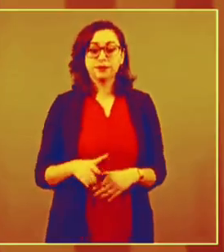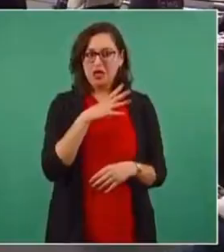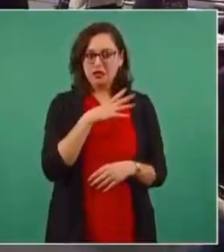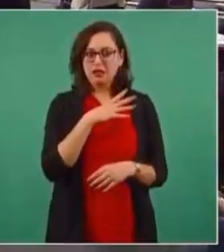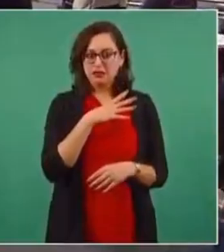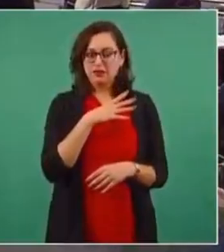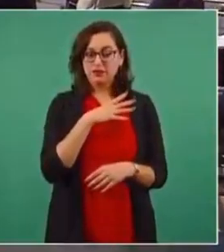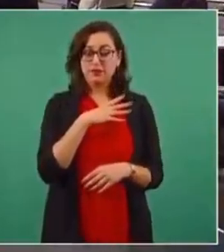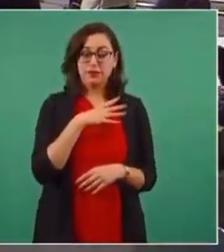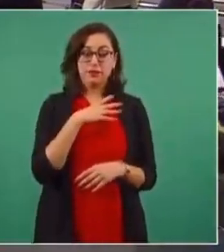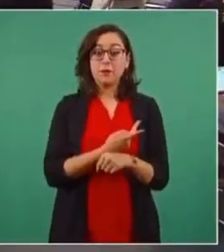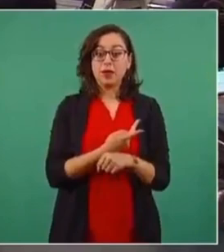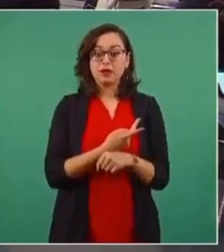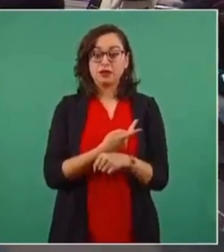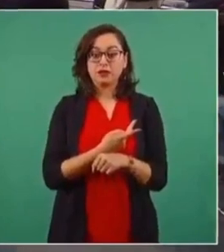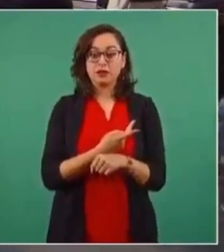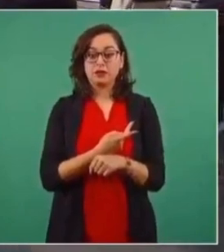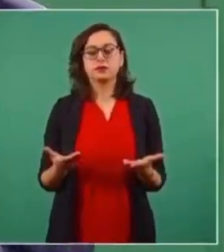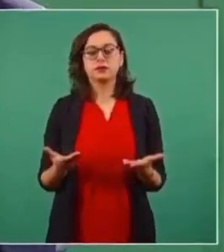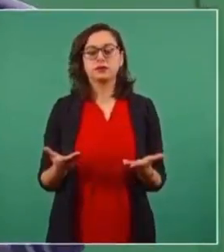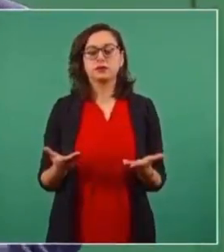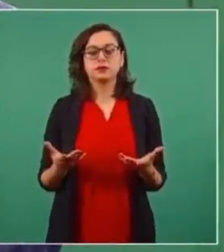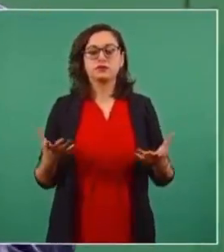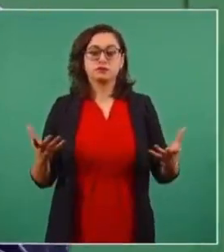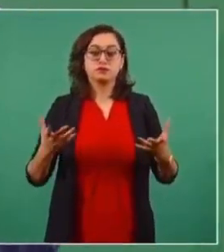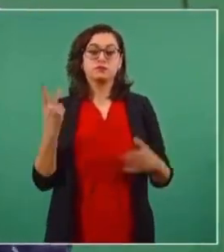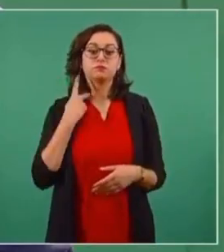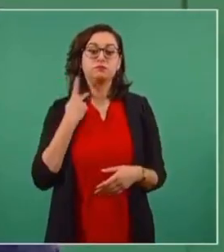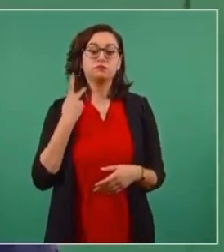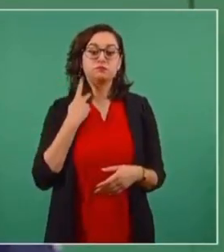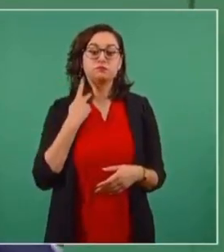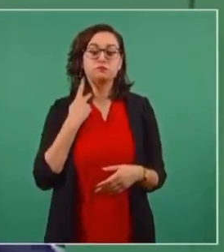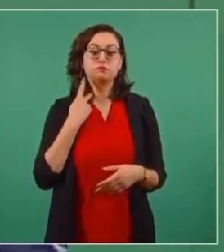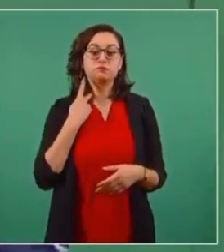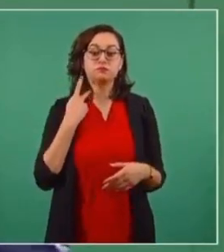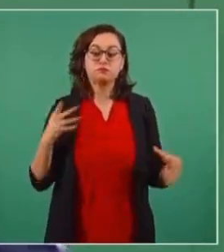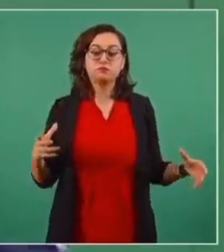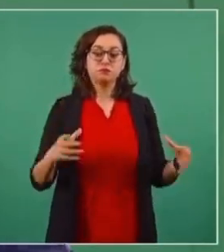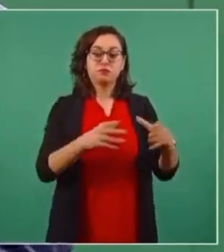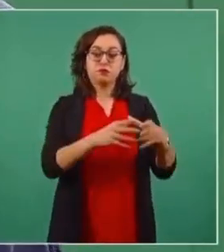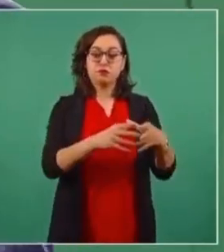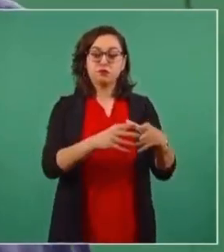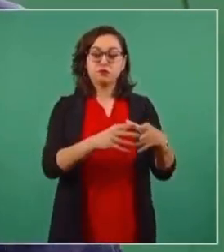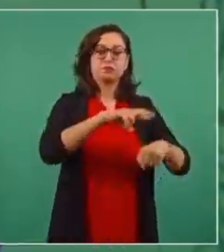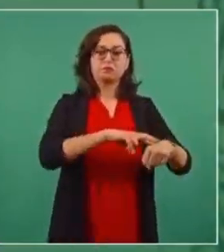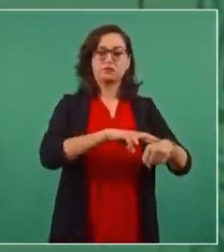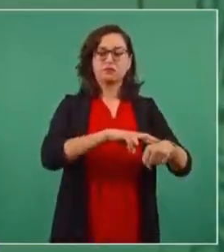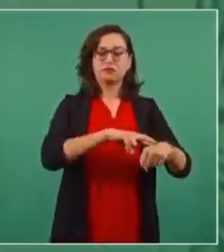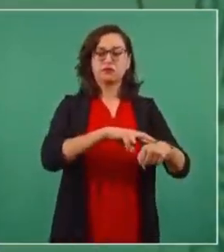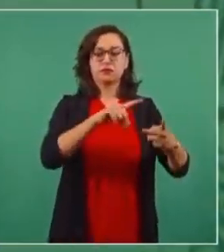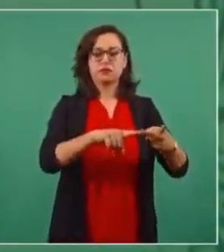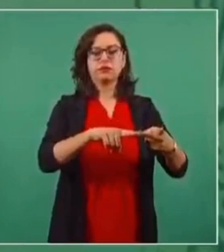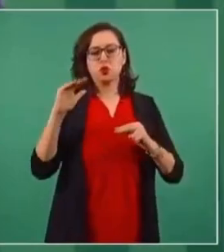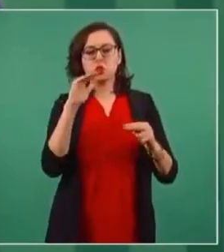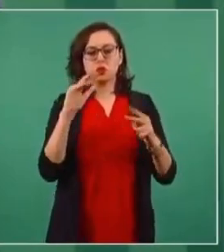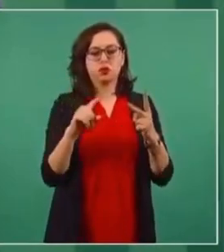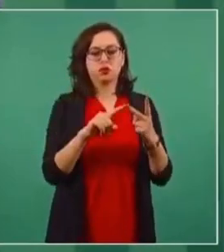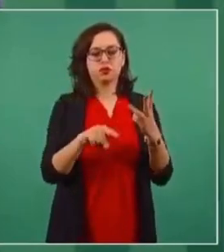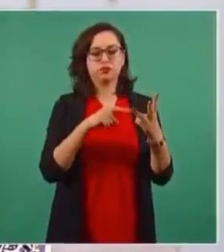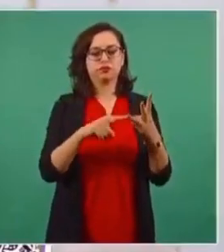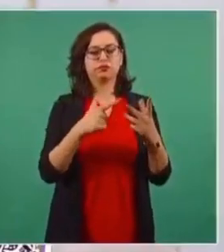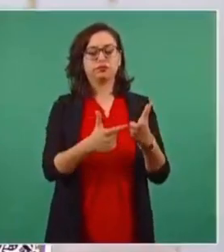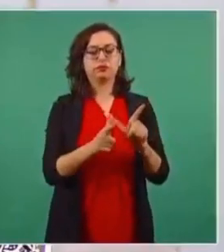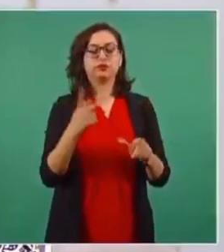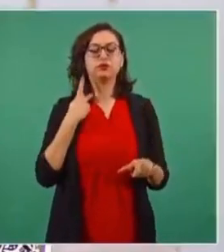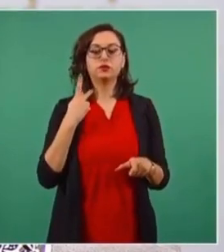corriente fuerte. Entonces, esta expresión crítica conformada por empresarios, académicos, partidos